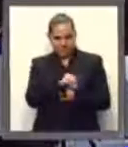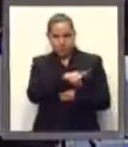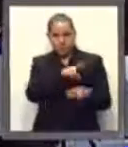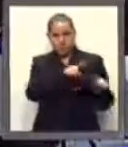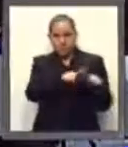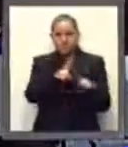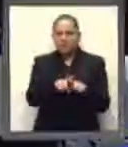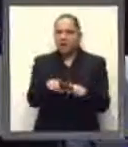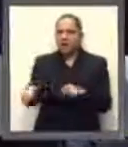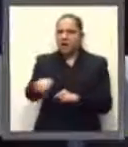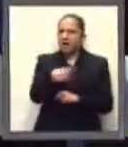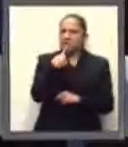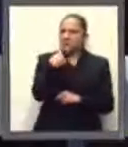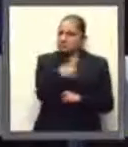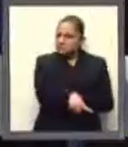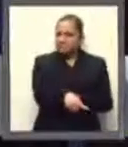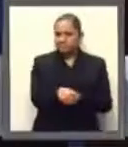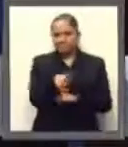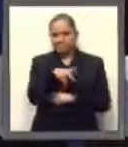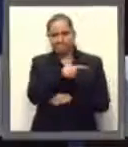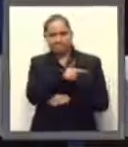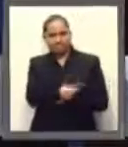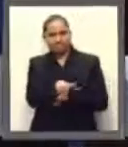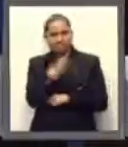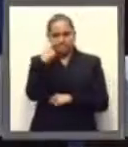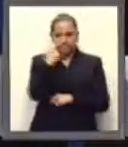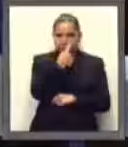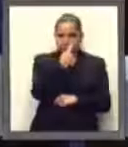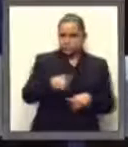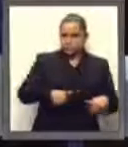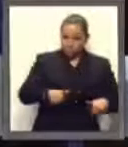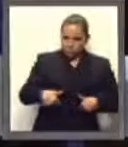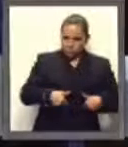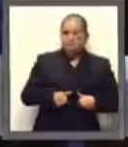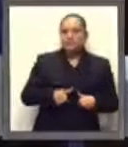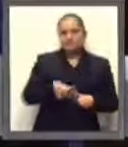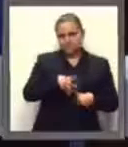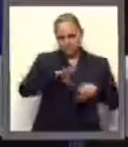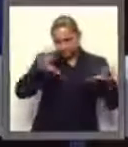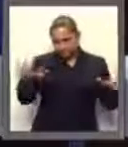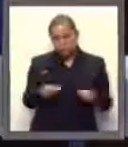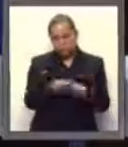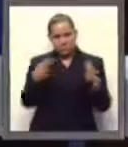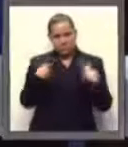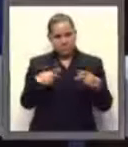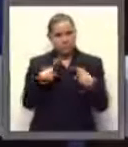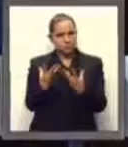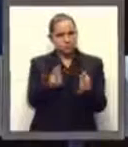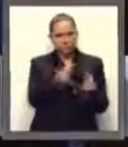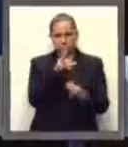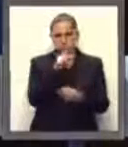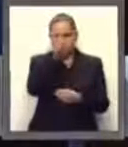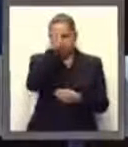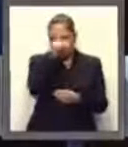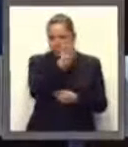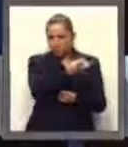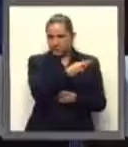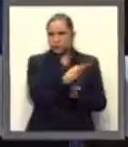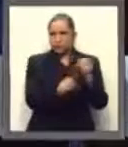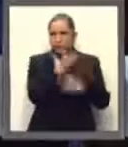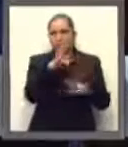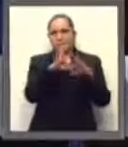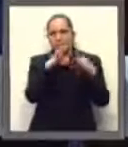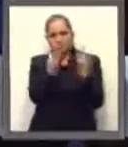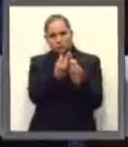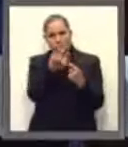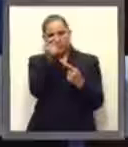el descontento y la queja de aproximadamente 700.000 personas inconformes con las nuevas políticas laborales,